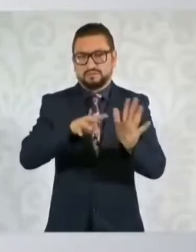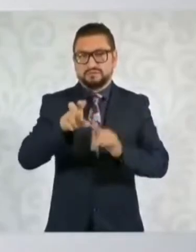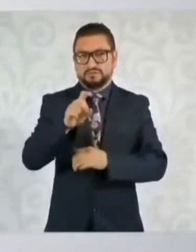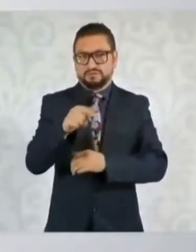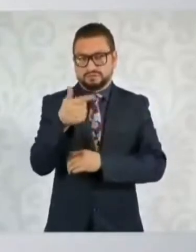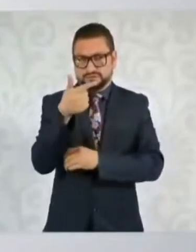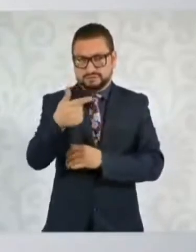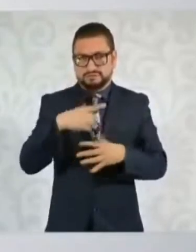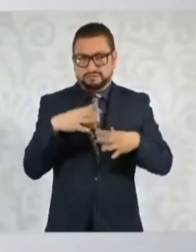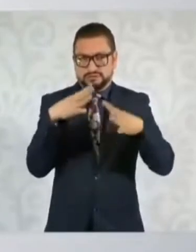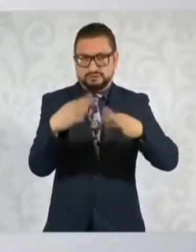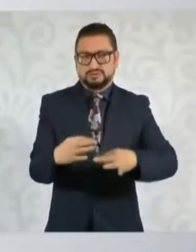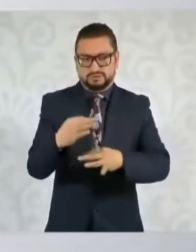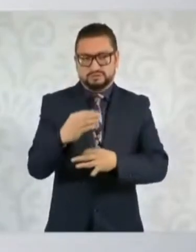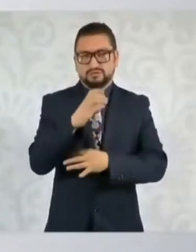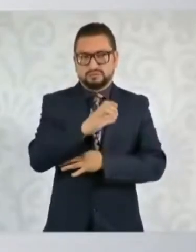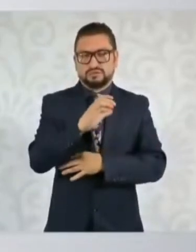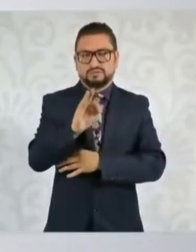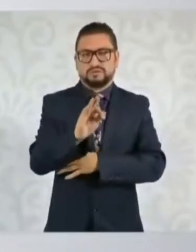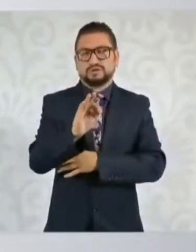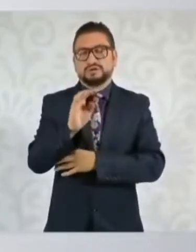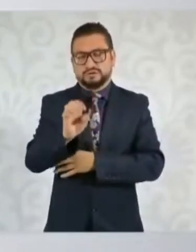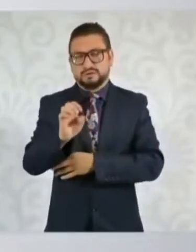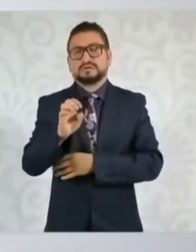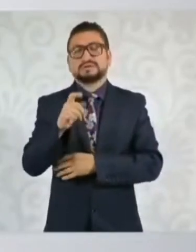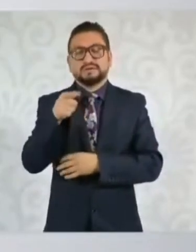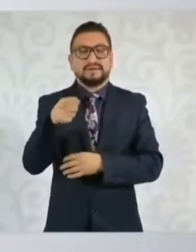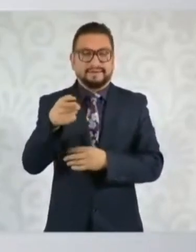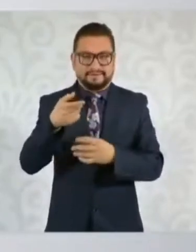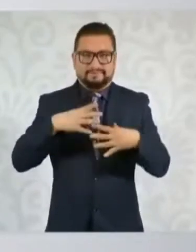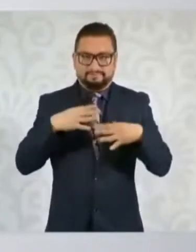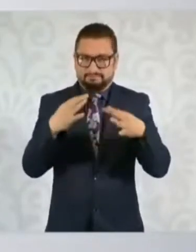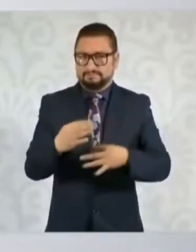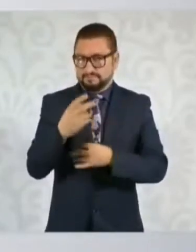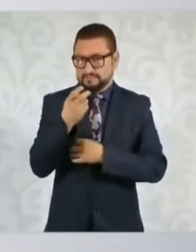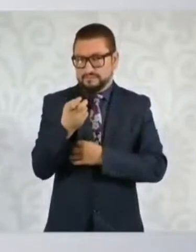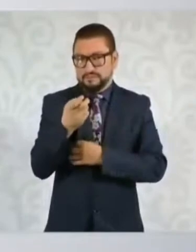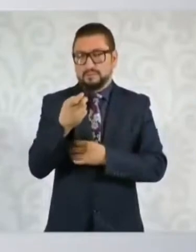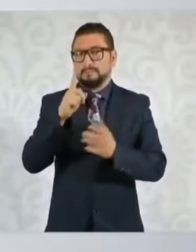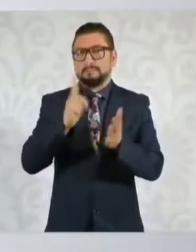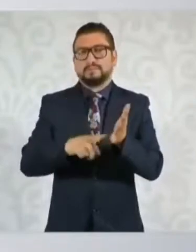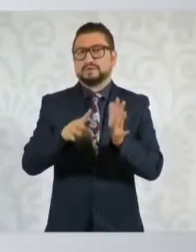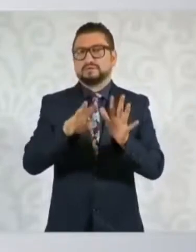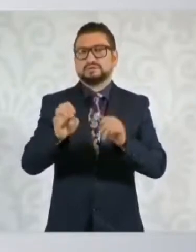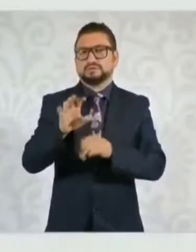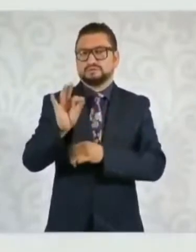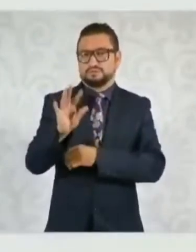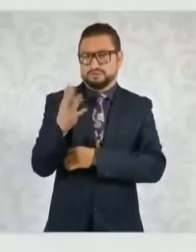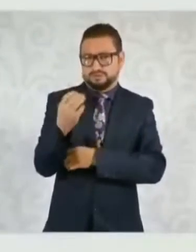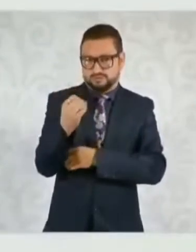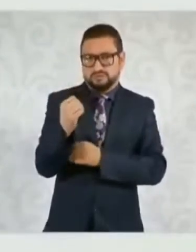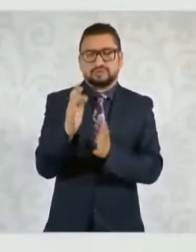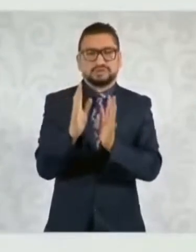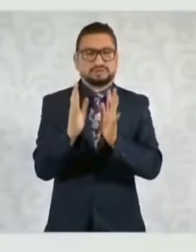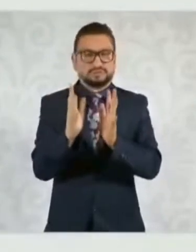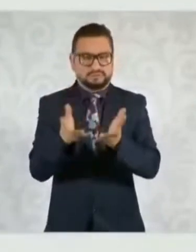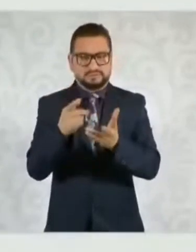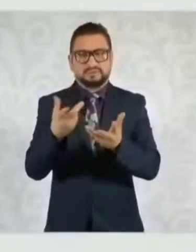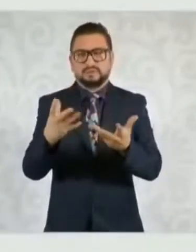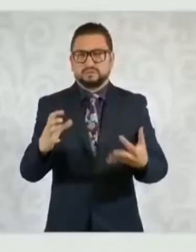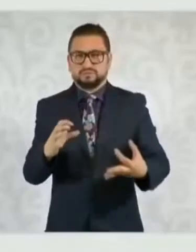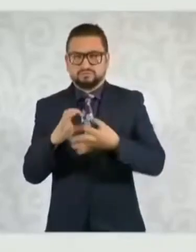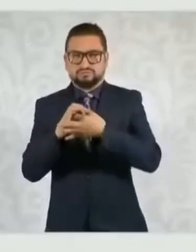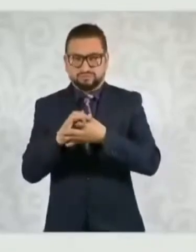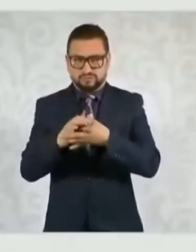se crea la Comisión Federal de Electricidad. Esta en 1949 ya se integra como un